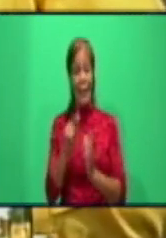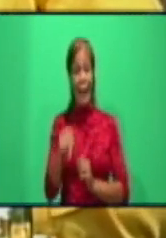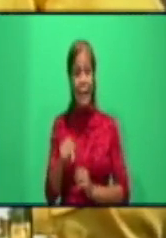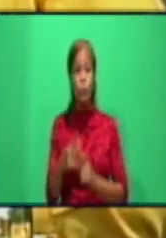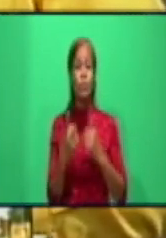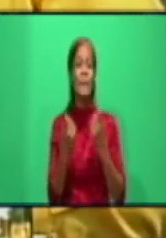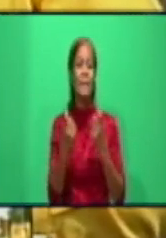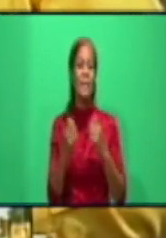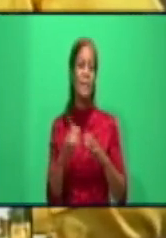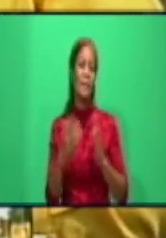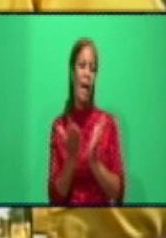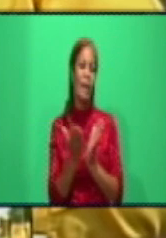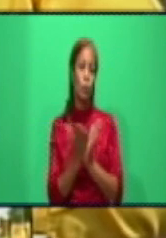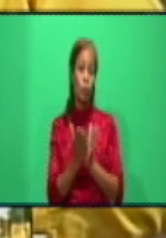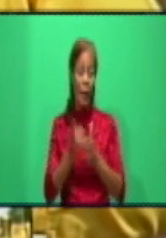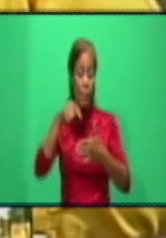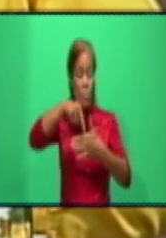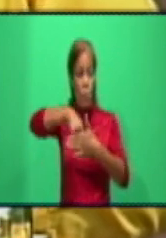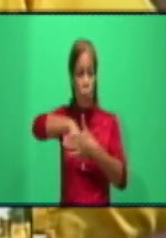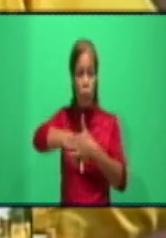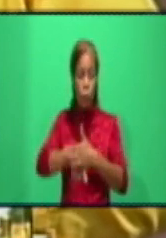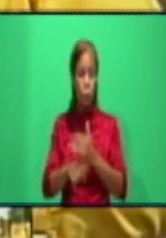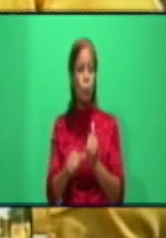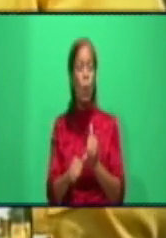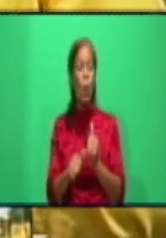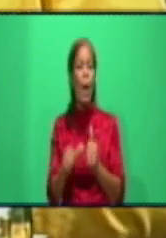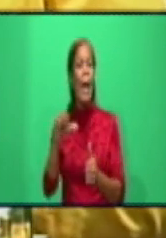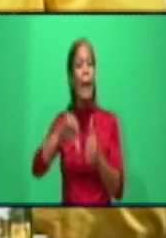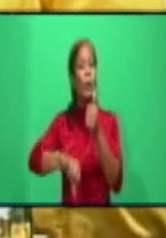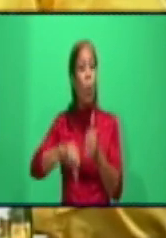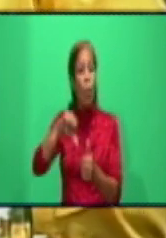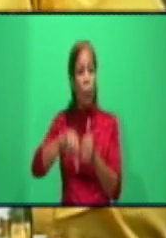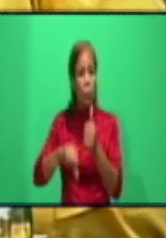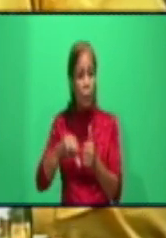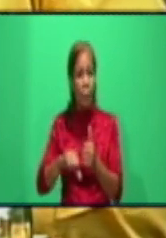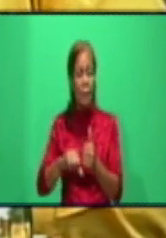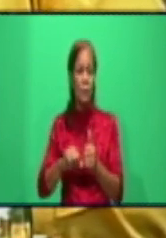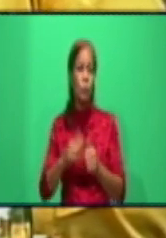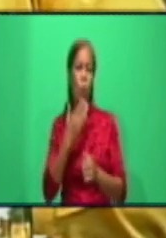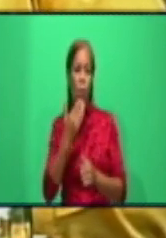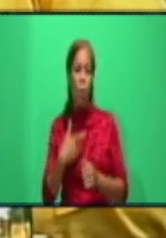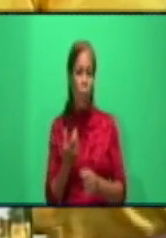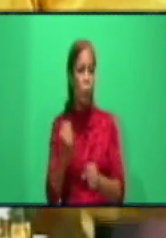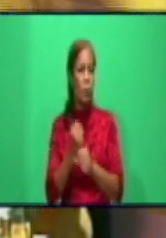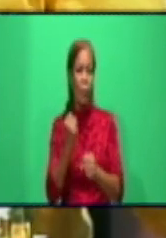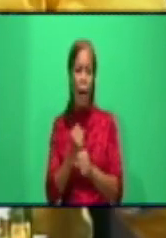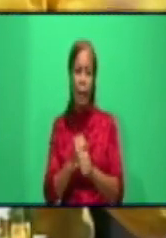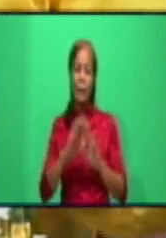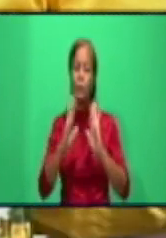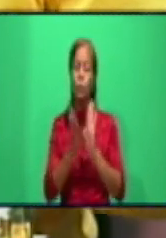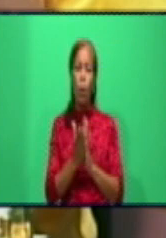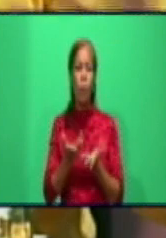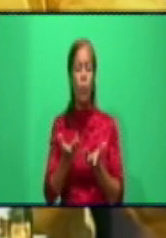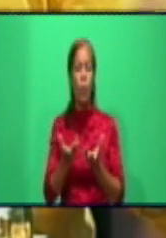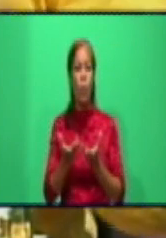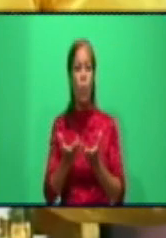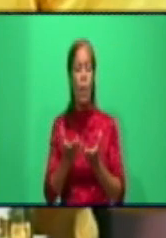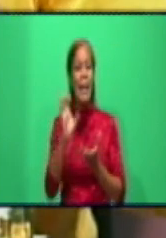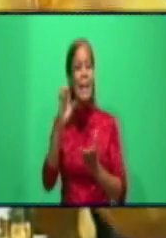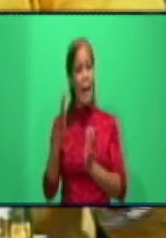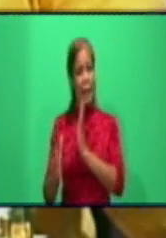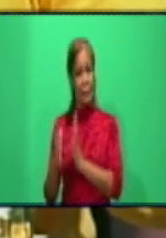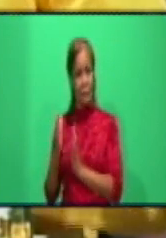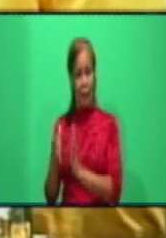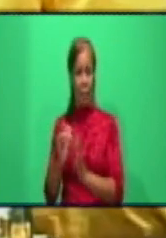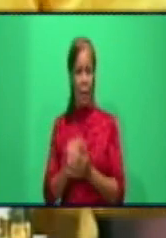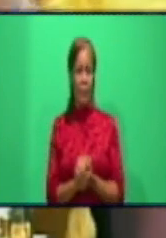estudiar a profundidad el comportamiento y cómo vamos a enfrentar los protocolos en la pediatría. Y, lógicamente, epidemiólogos,